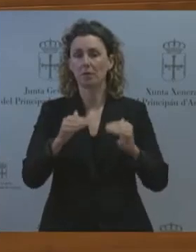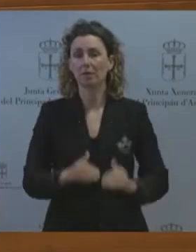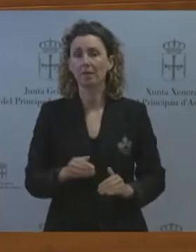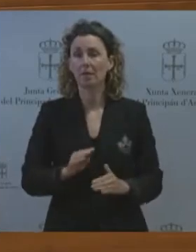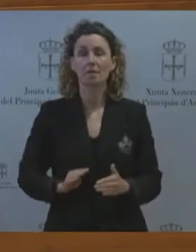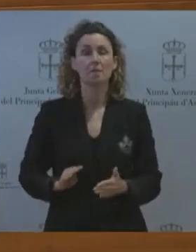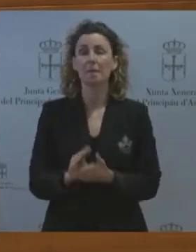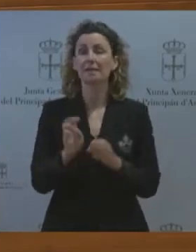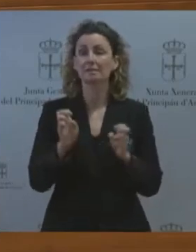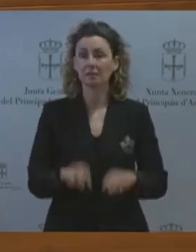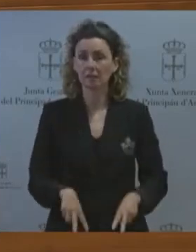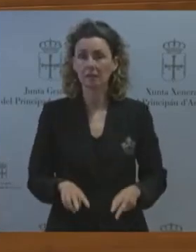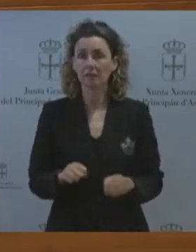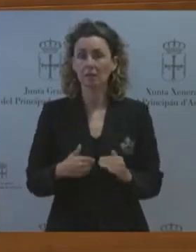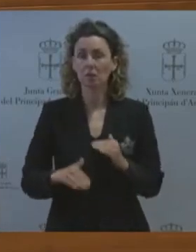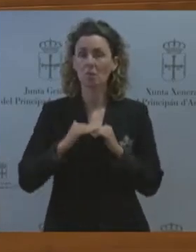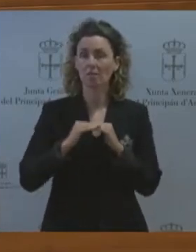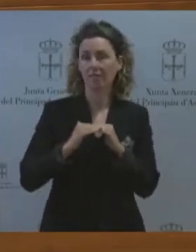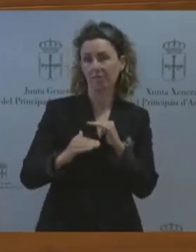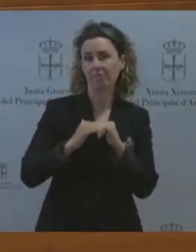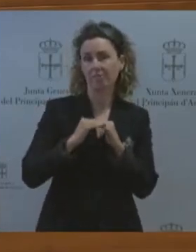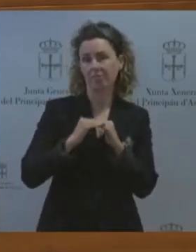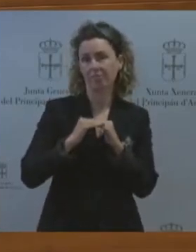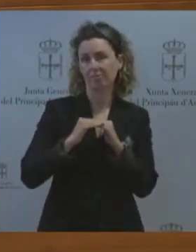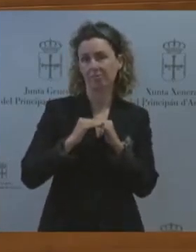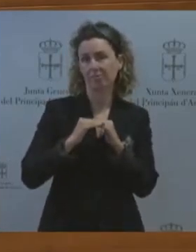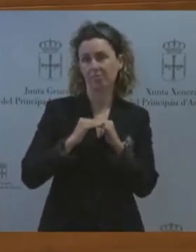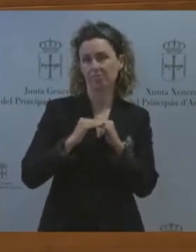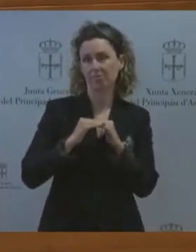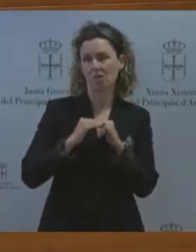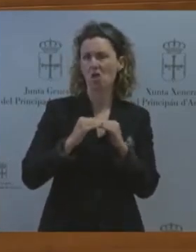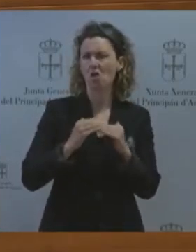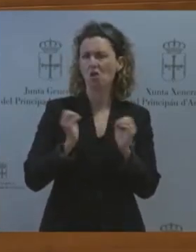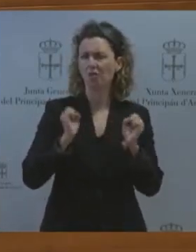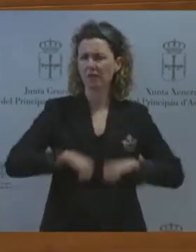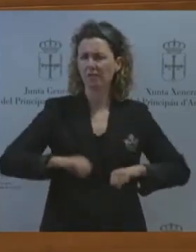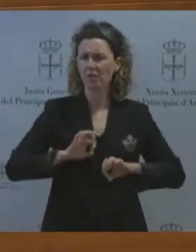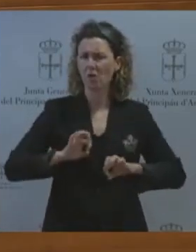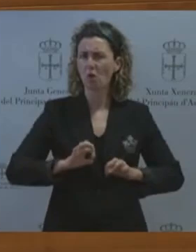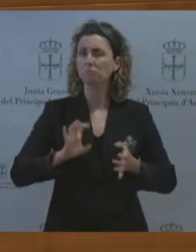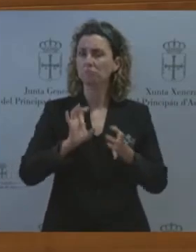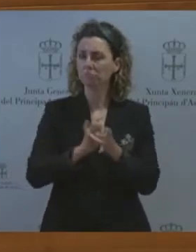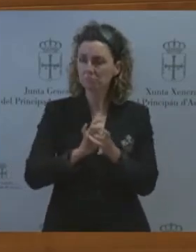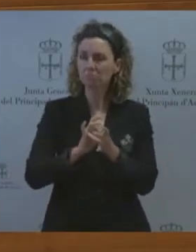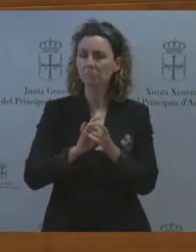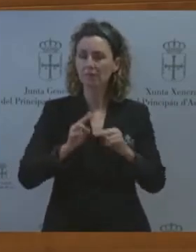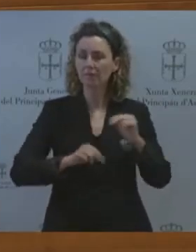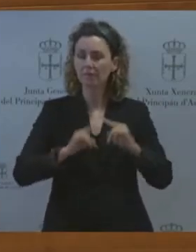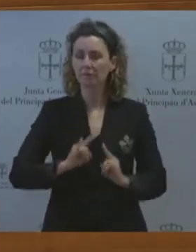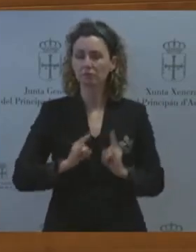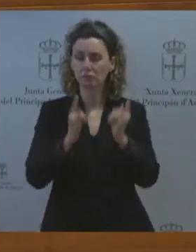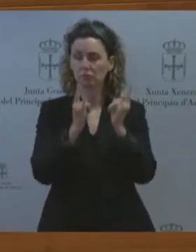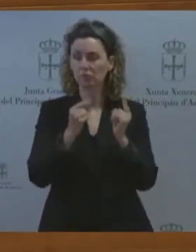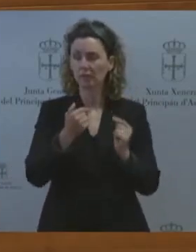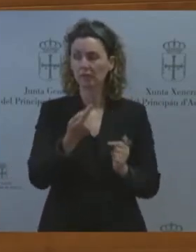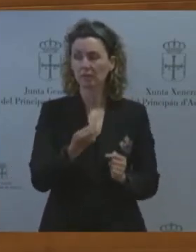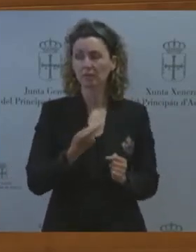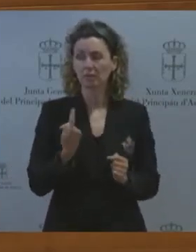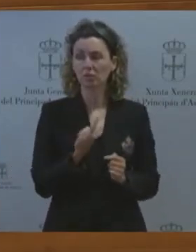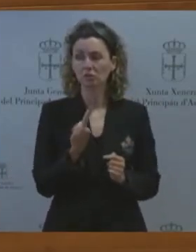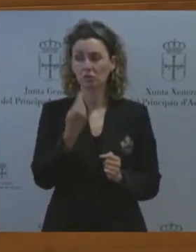concertación o alianza de las infraestructuras que nosotros no habíamos pensado voy a desarrollar las tres situaciones